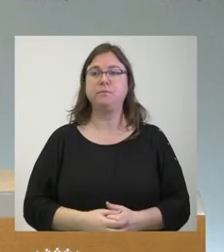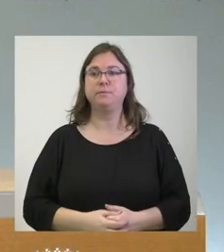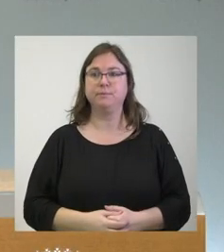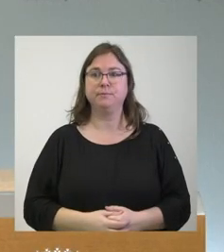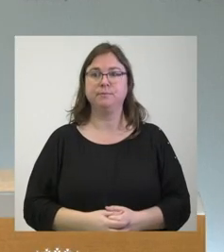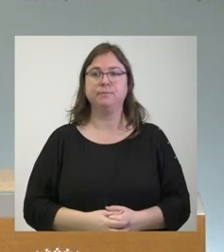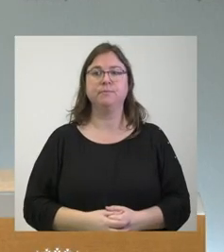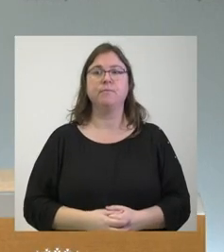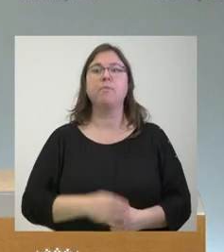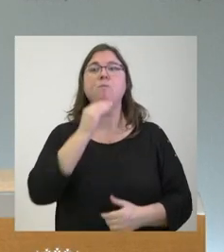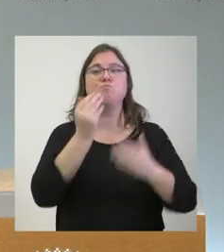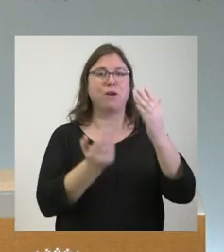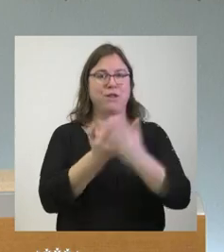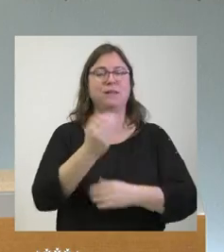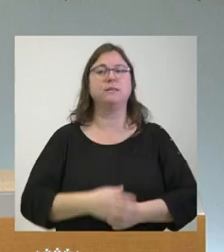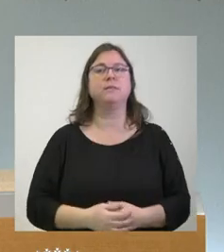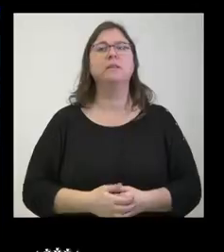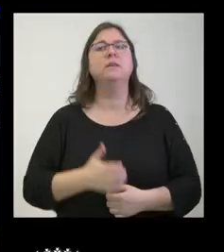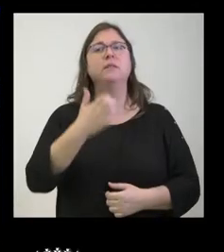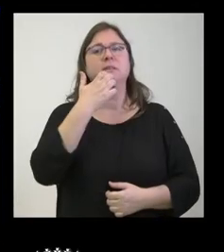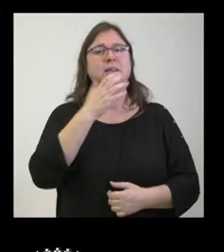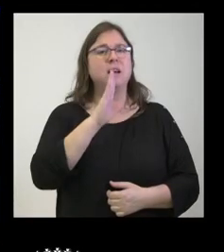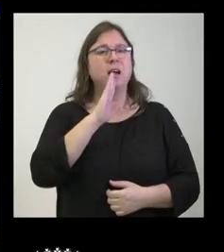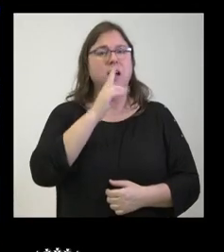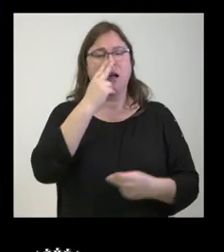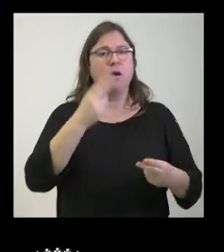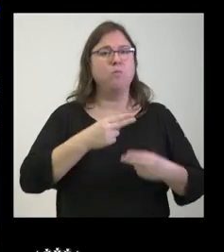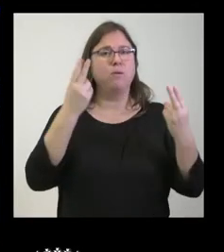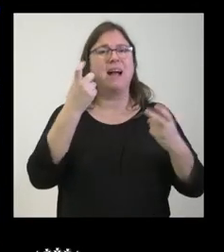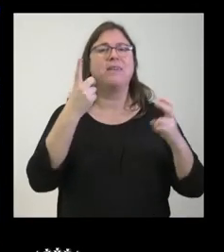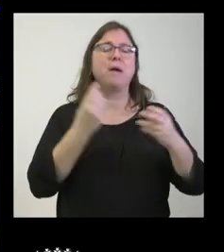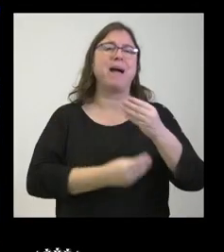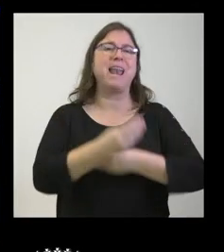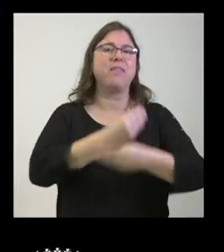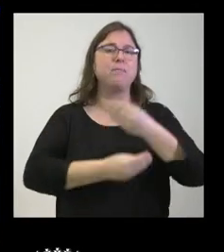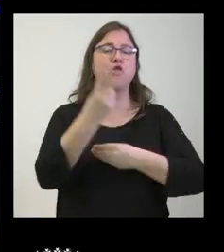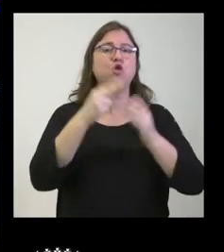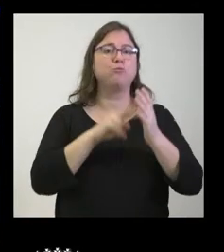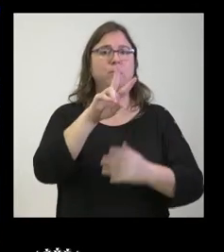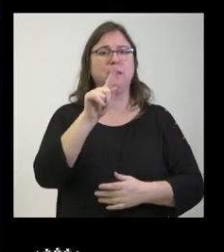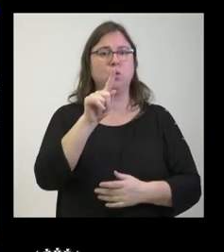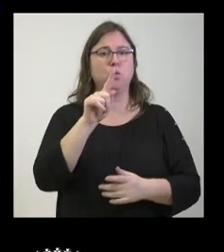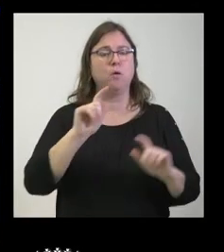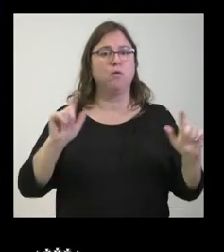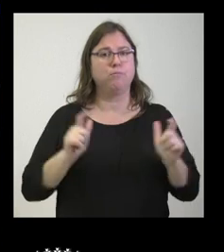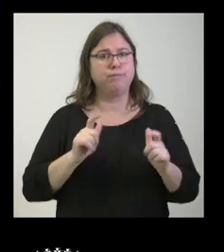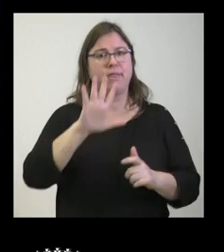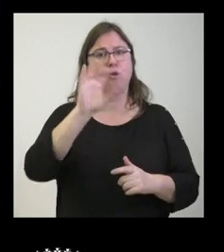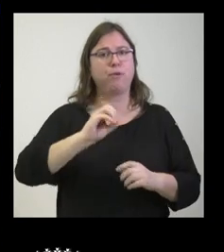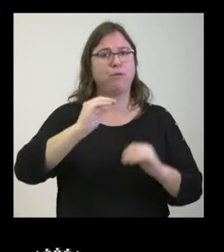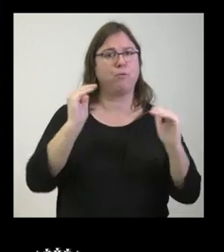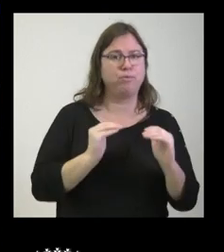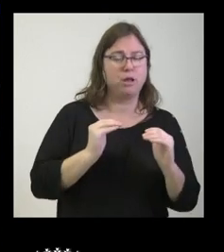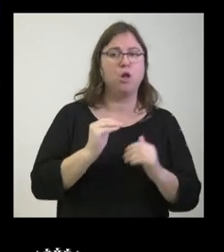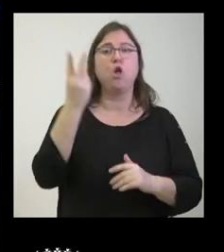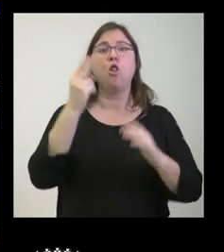Sí buenos días en cuanto a los datos publicados sobre nacimientos en 2021 se redujeron un 5% y en el 2020